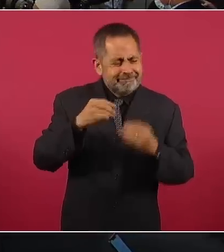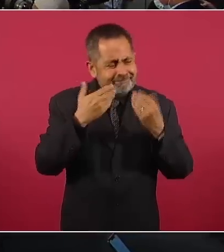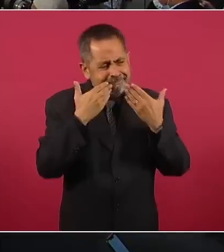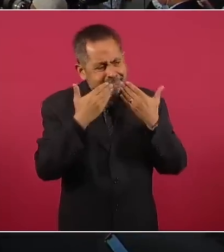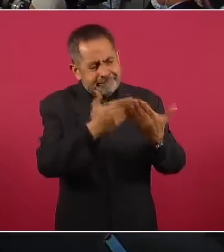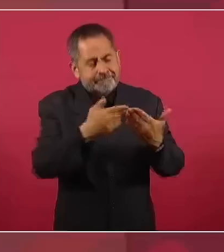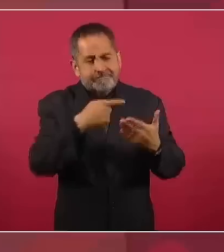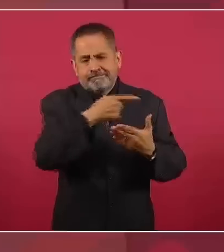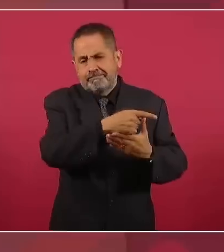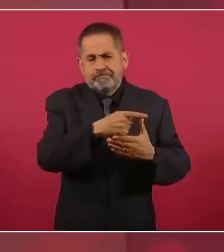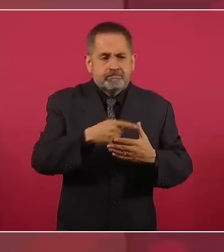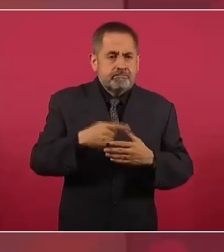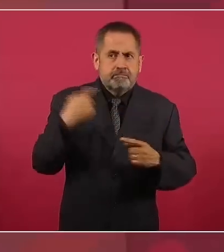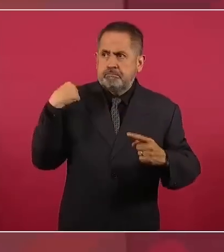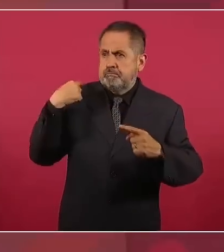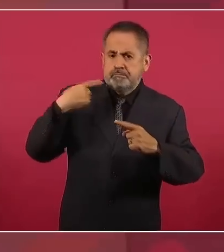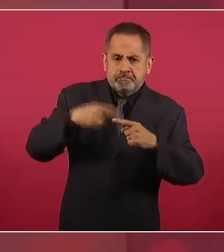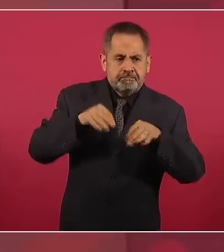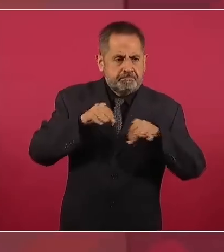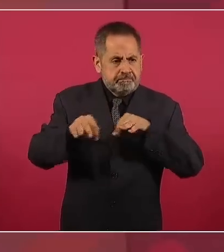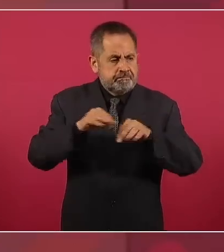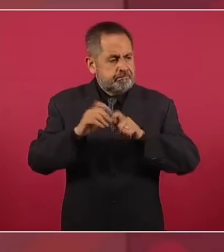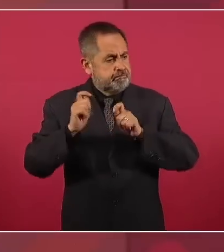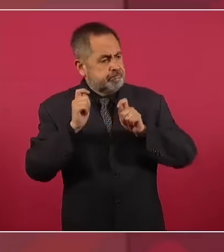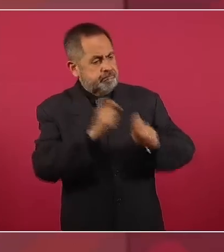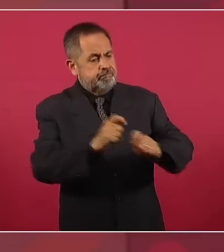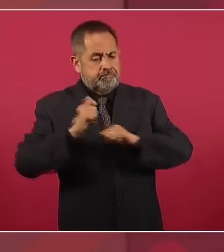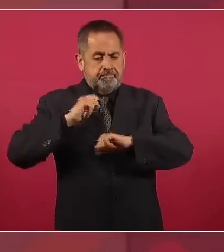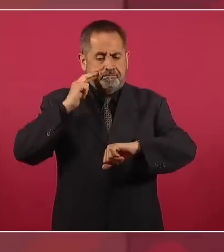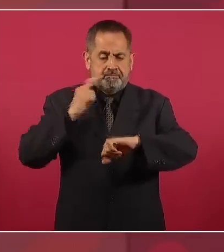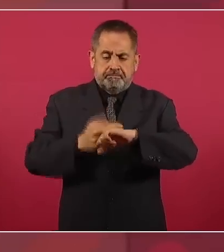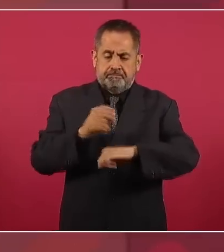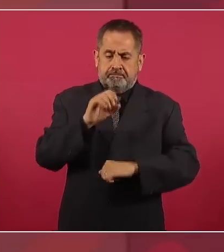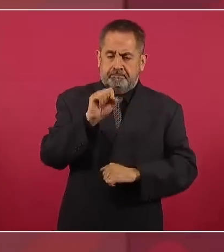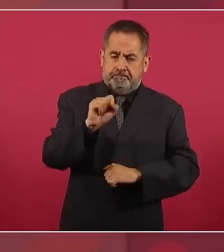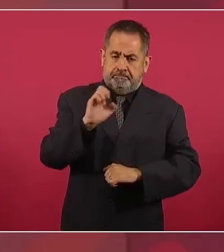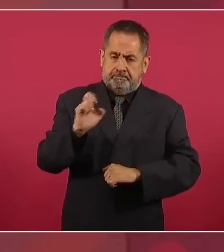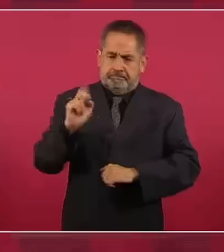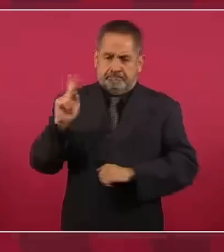se desempeñó como secretaria de Educación.